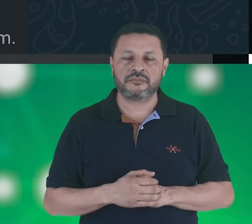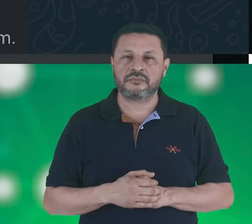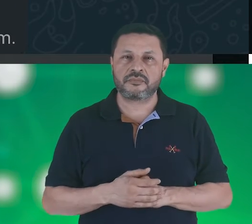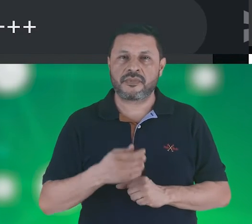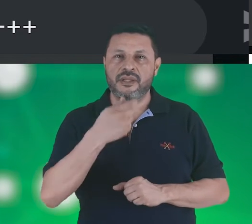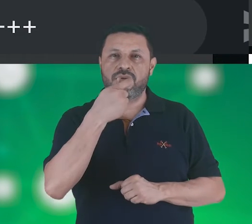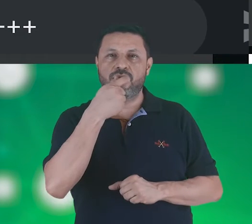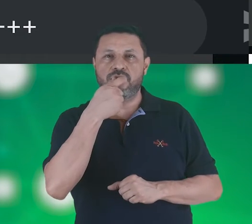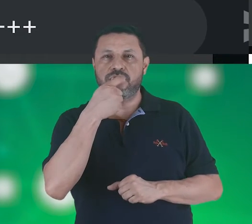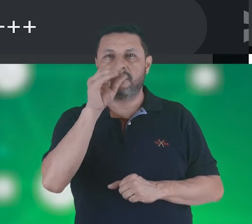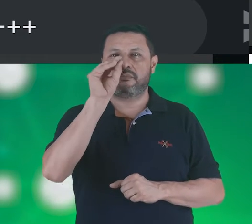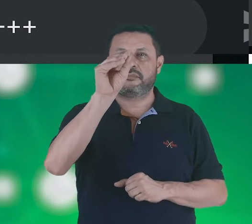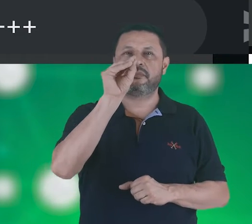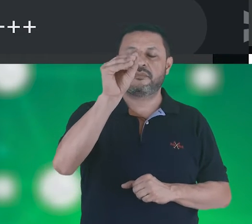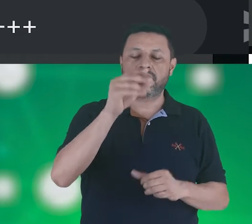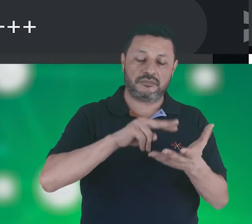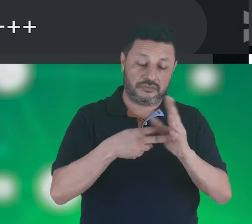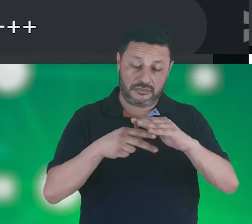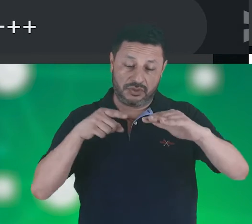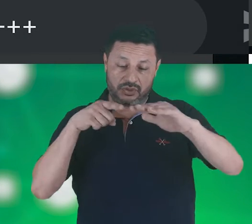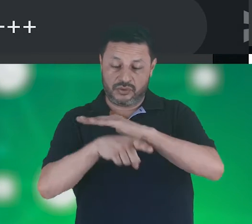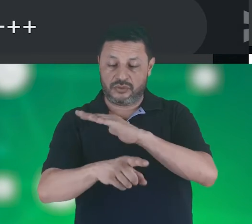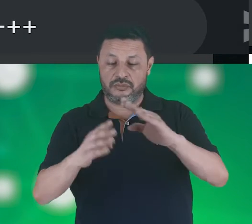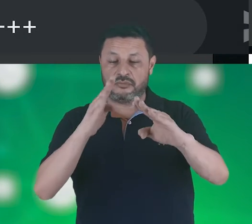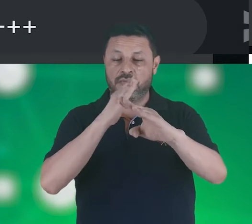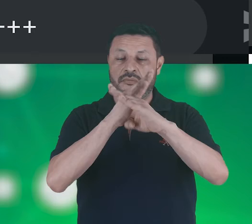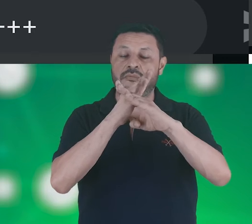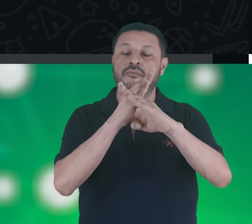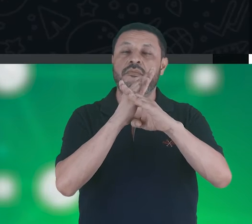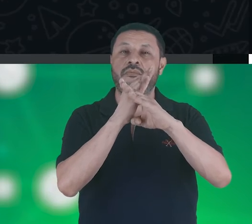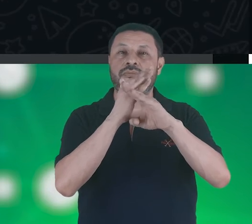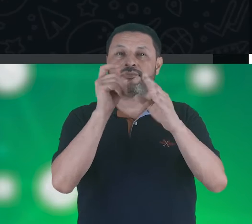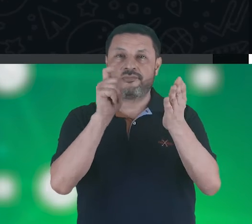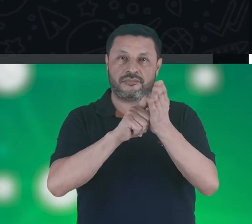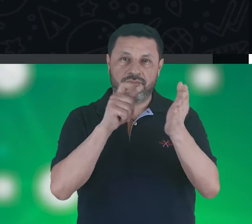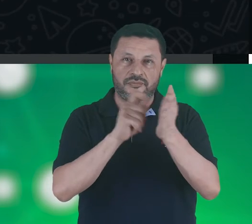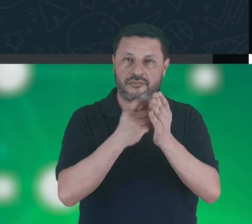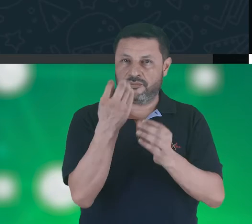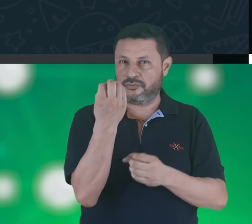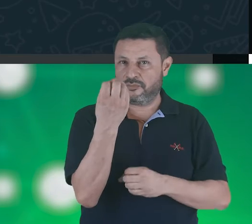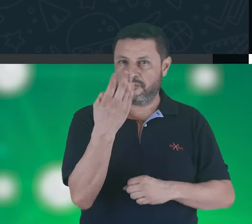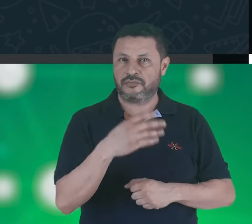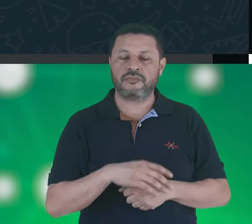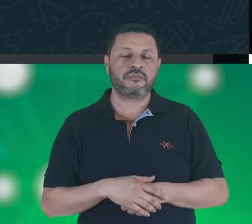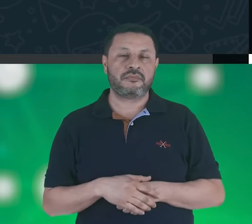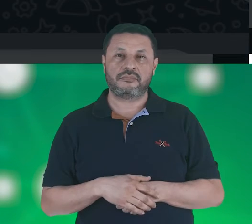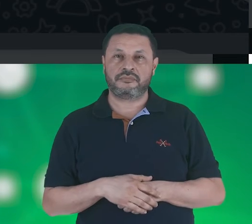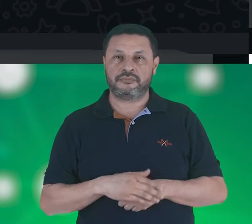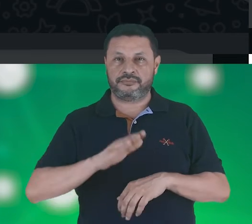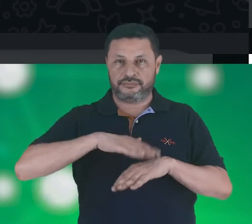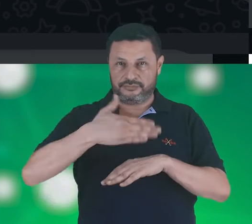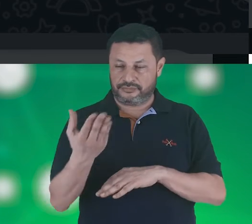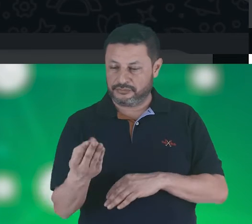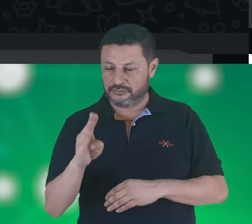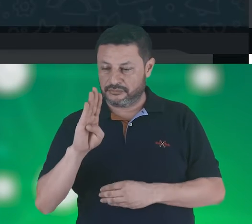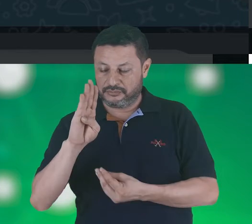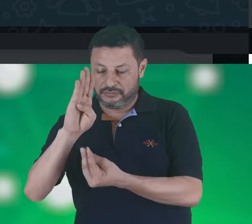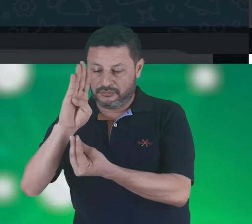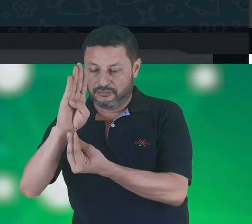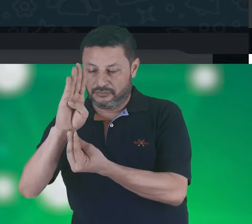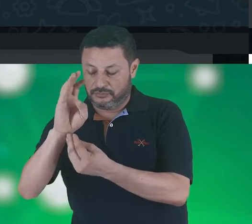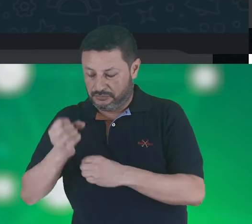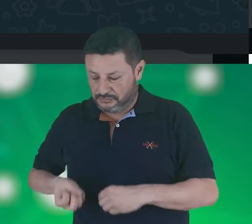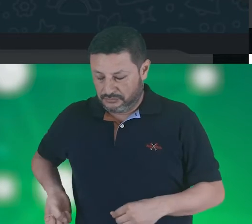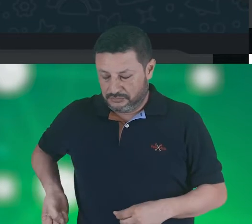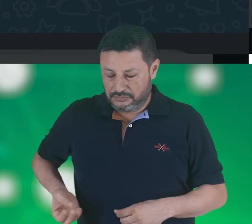el juez anuncia si hubo gol o bloqueo y el marcador. A continuación, el equipo B realiza